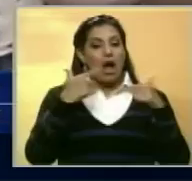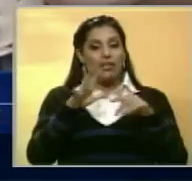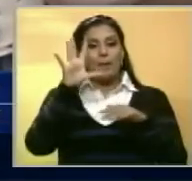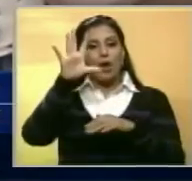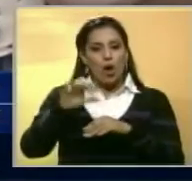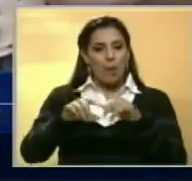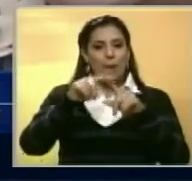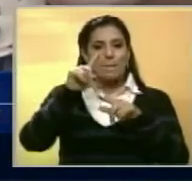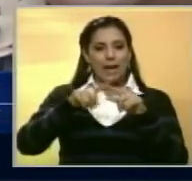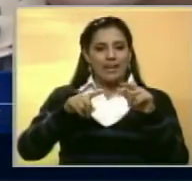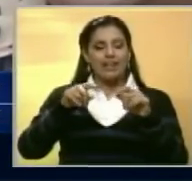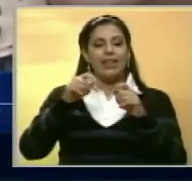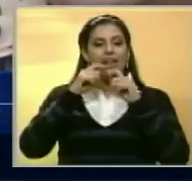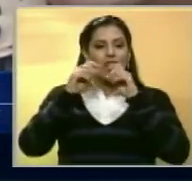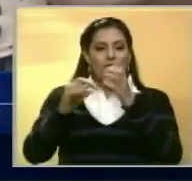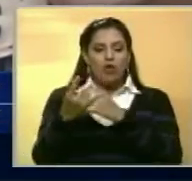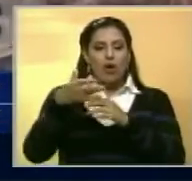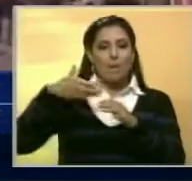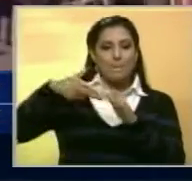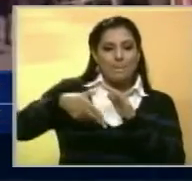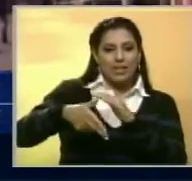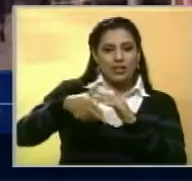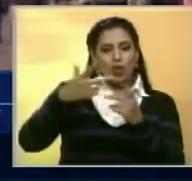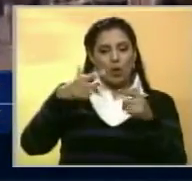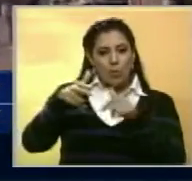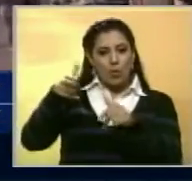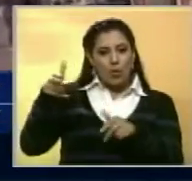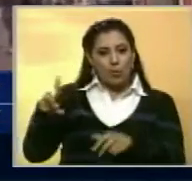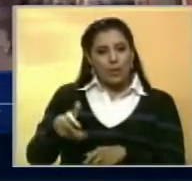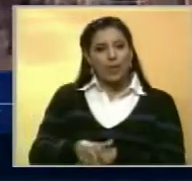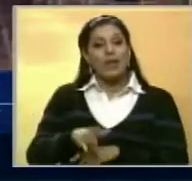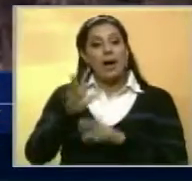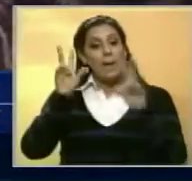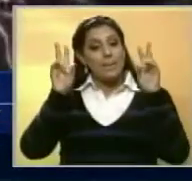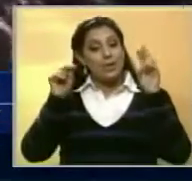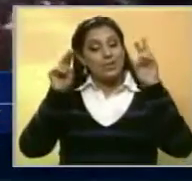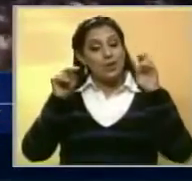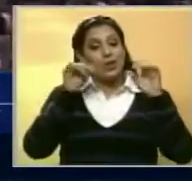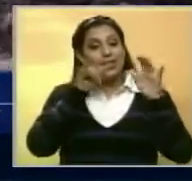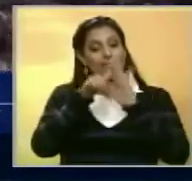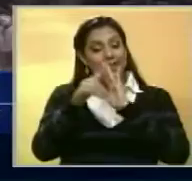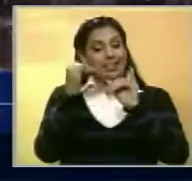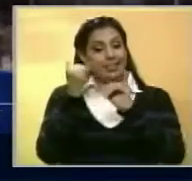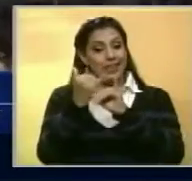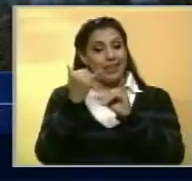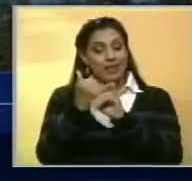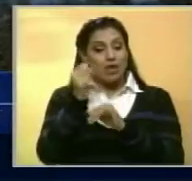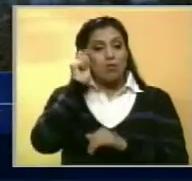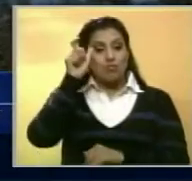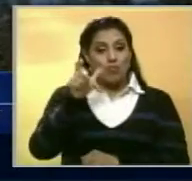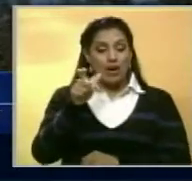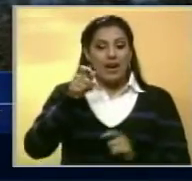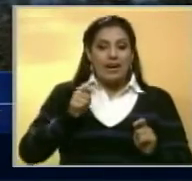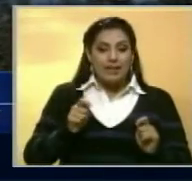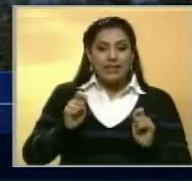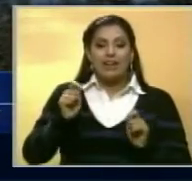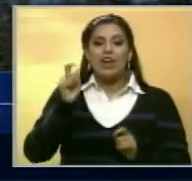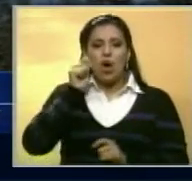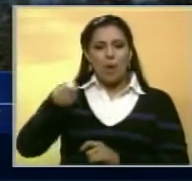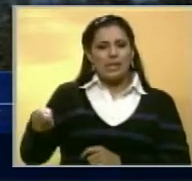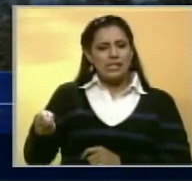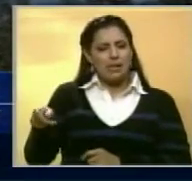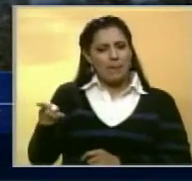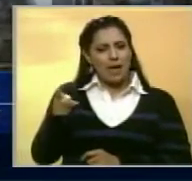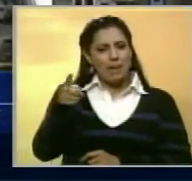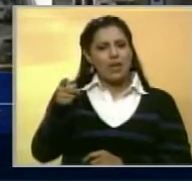comprar las municiones y una funda para la pistola que empleó en el hecho. Según el portal NBC, de la mujer intentó convencer a su